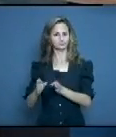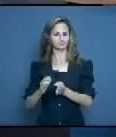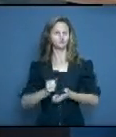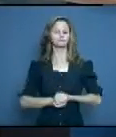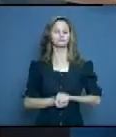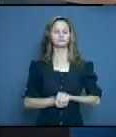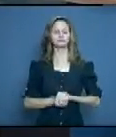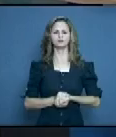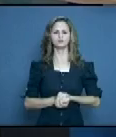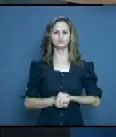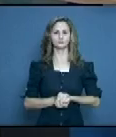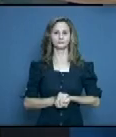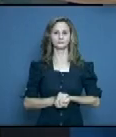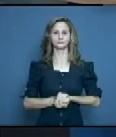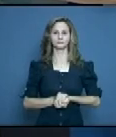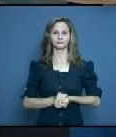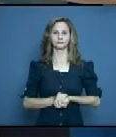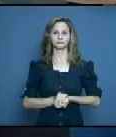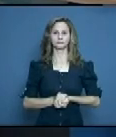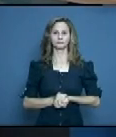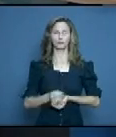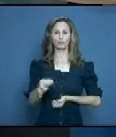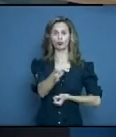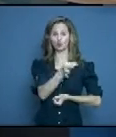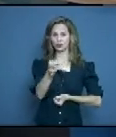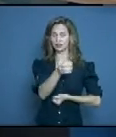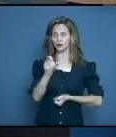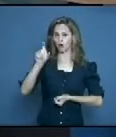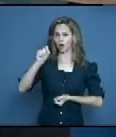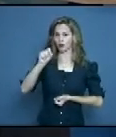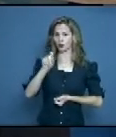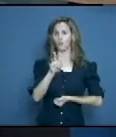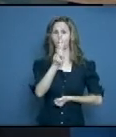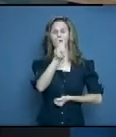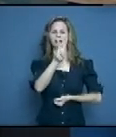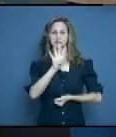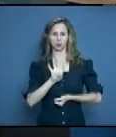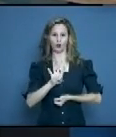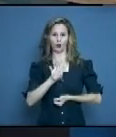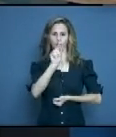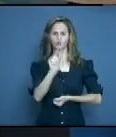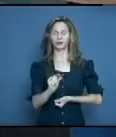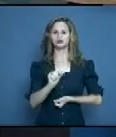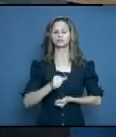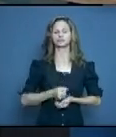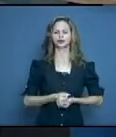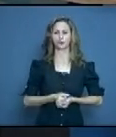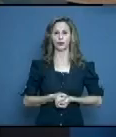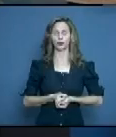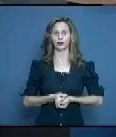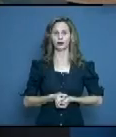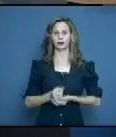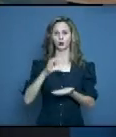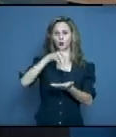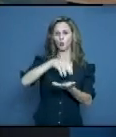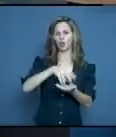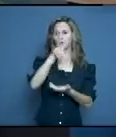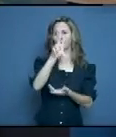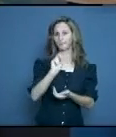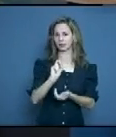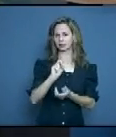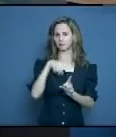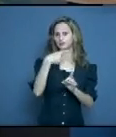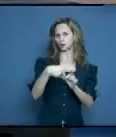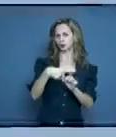La siguiente imagen. Aquí tenemos. Del municipio de Cacocún, 24 pacientes. Del área de salud, Rubén Batista Rubio, 20 casos que son